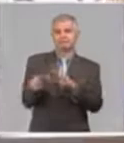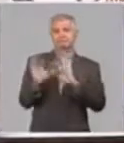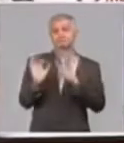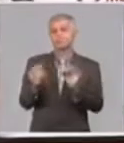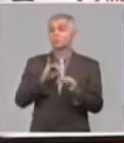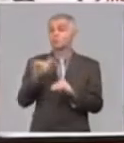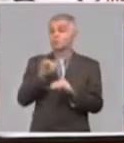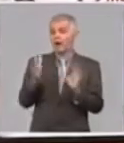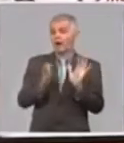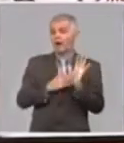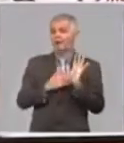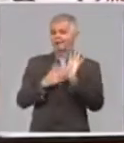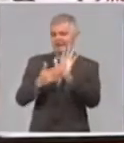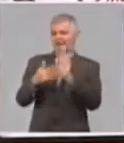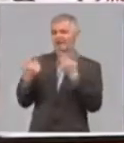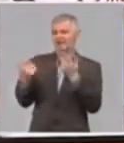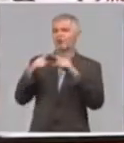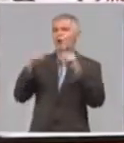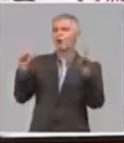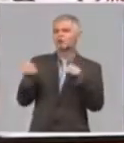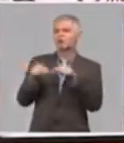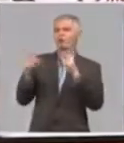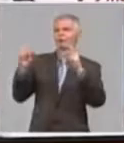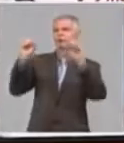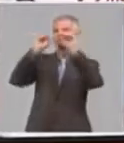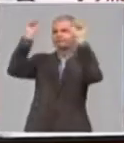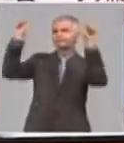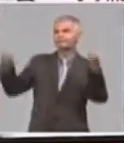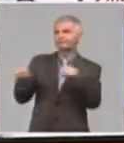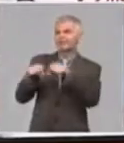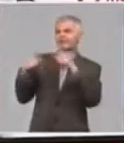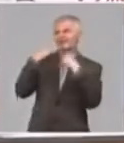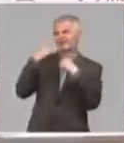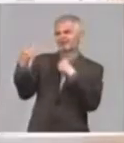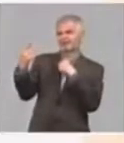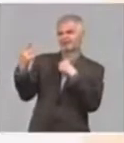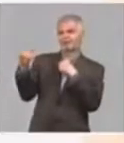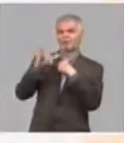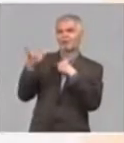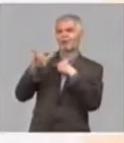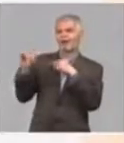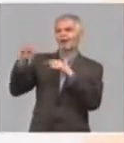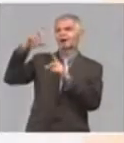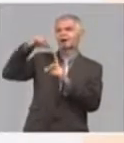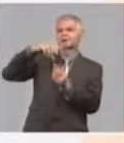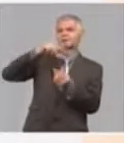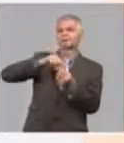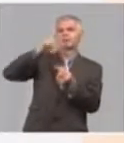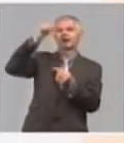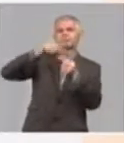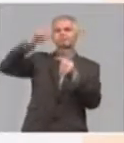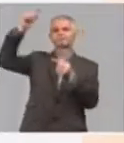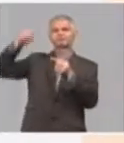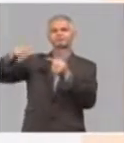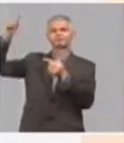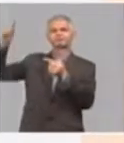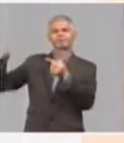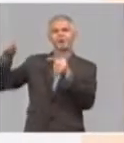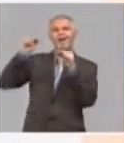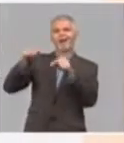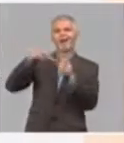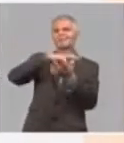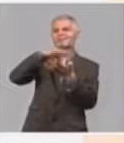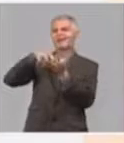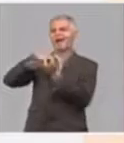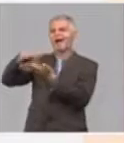esquema de barra donde también se ve y se destaca significativamente el incremento de las áreas con afectaciones de la